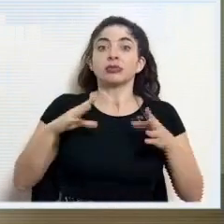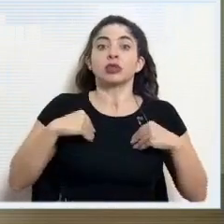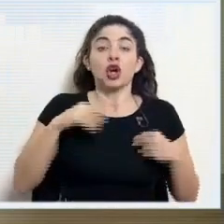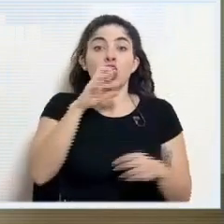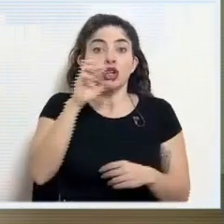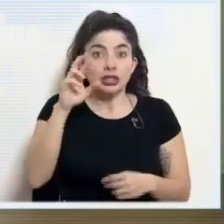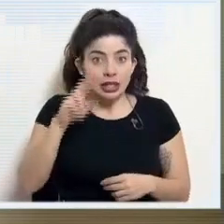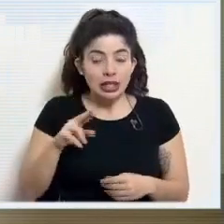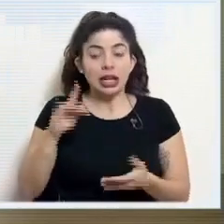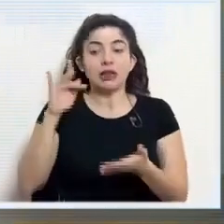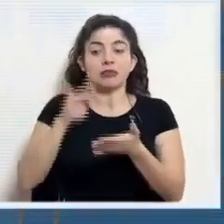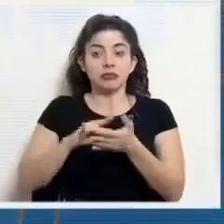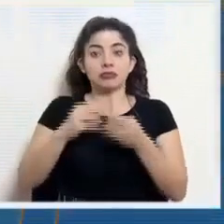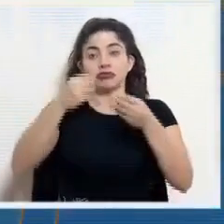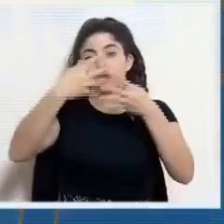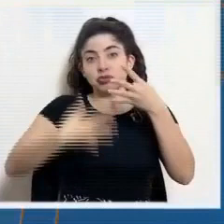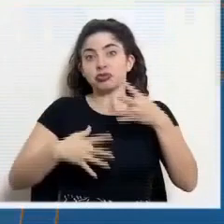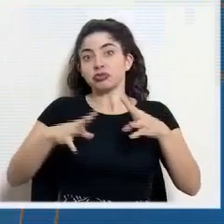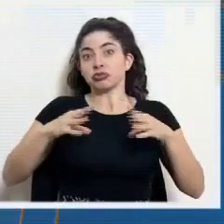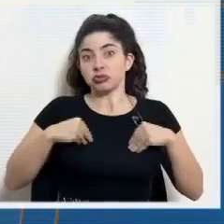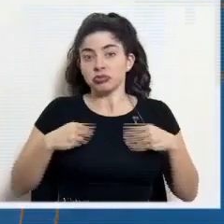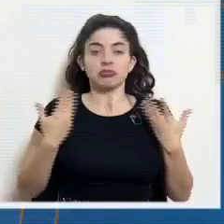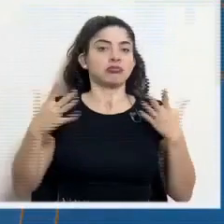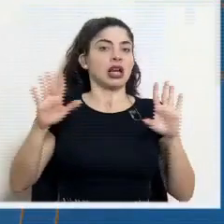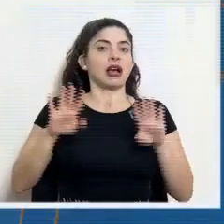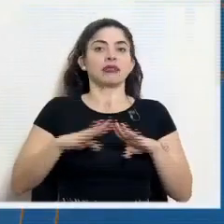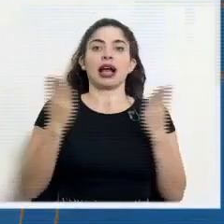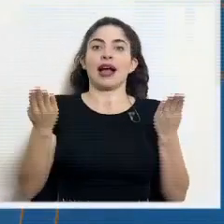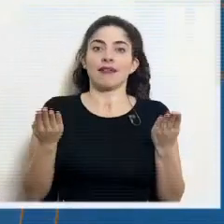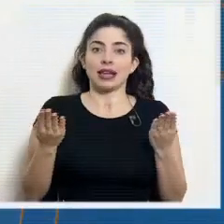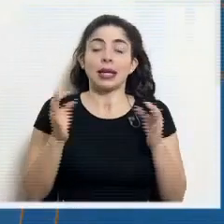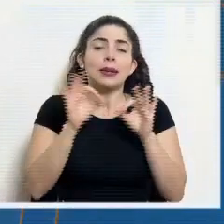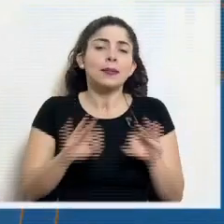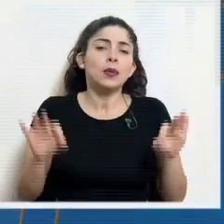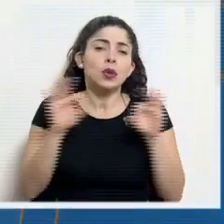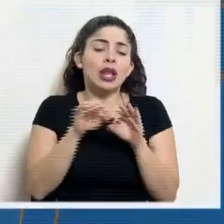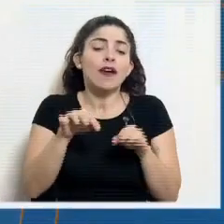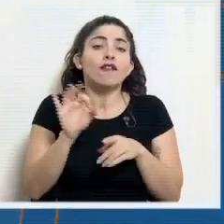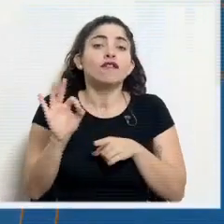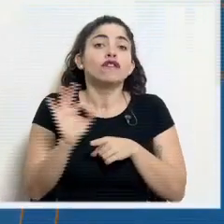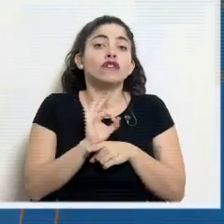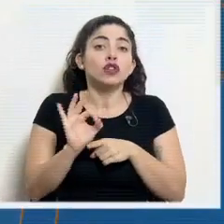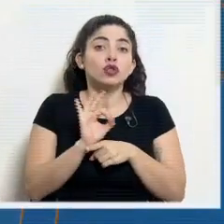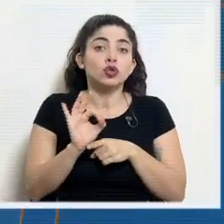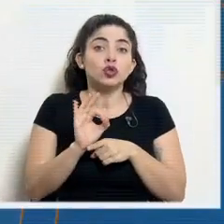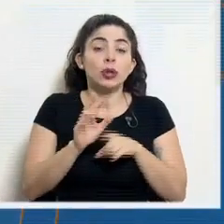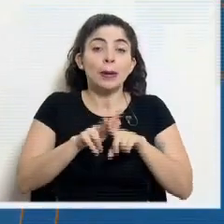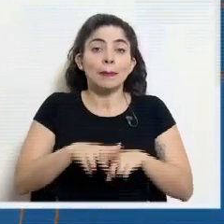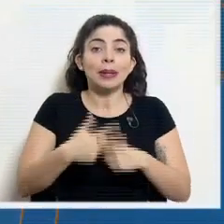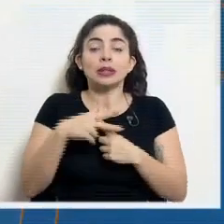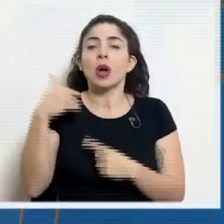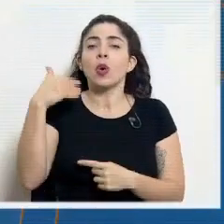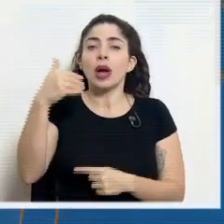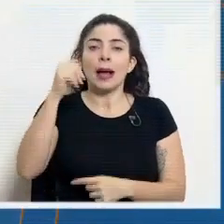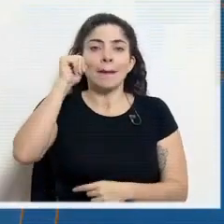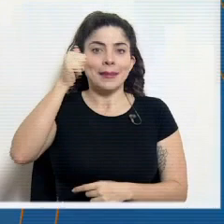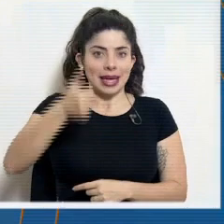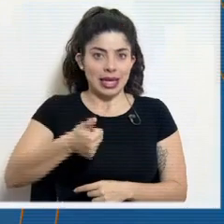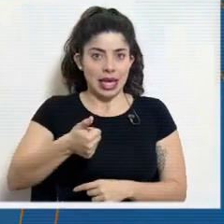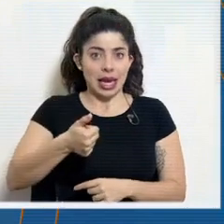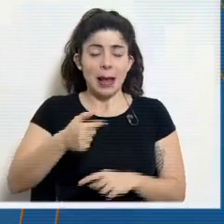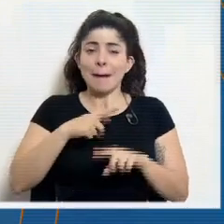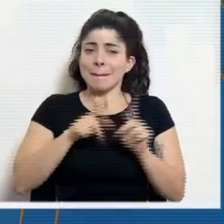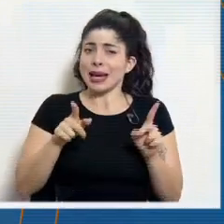condiciones y estaría activo. Importante, la funcionalidad va a estar disponible a partir de mañana, pero